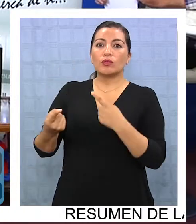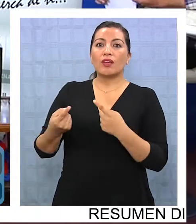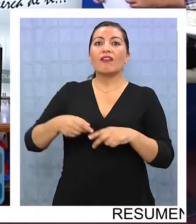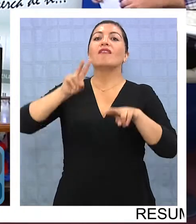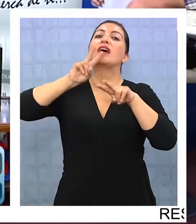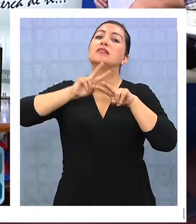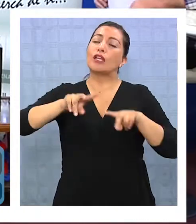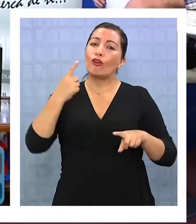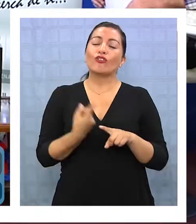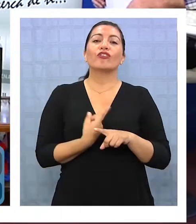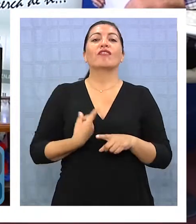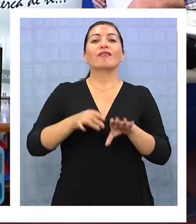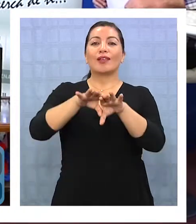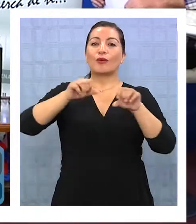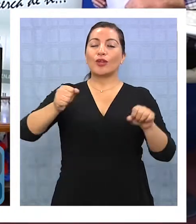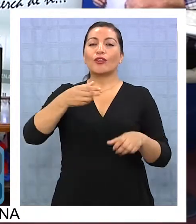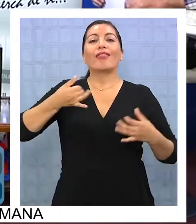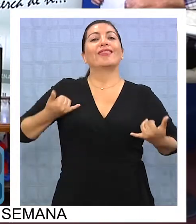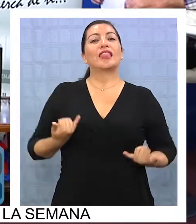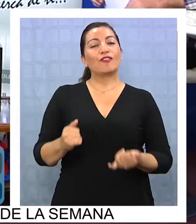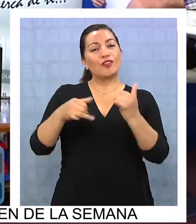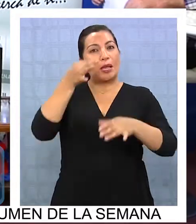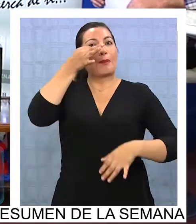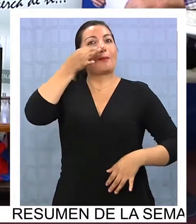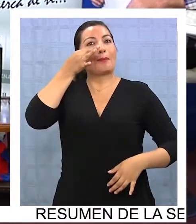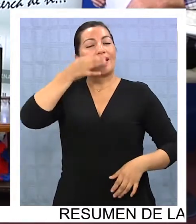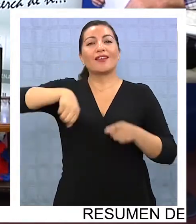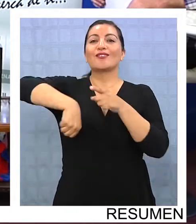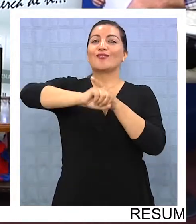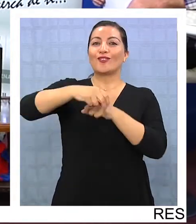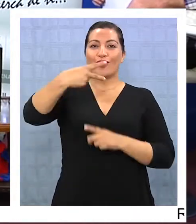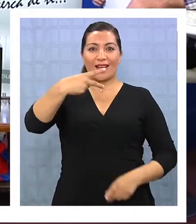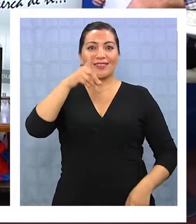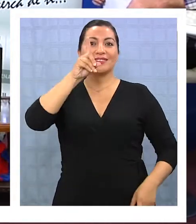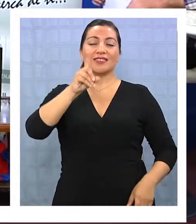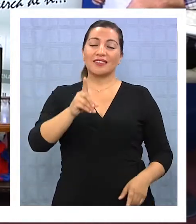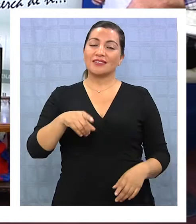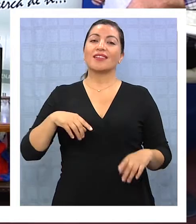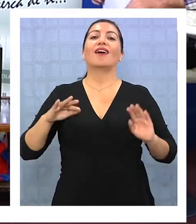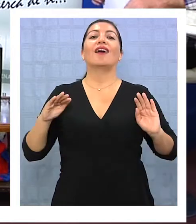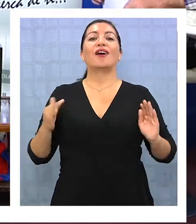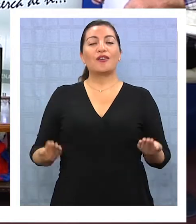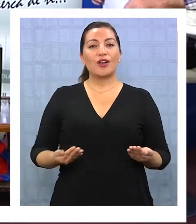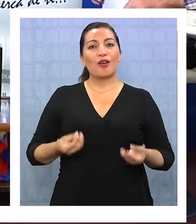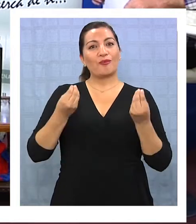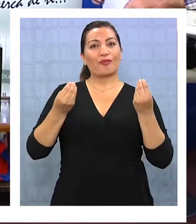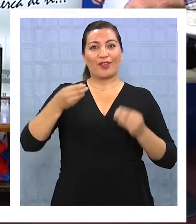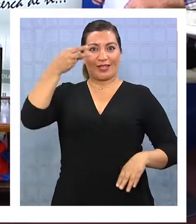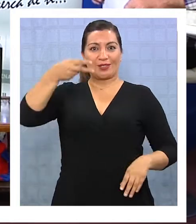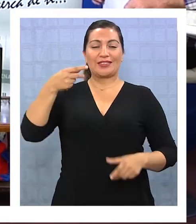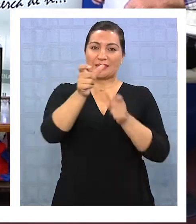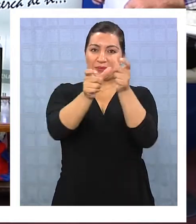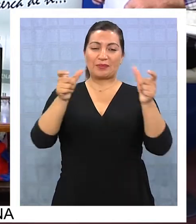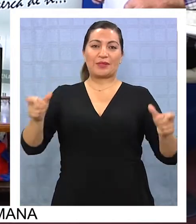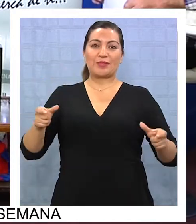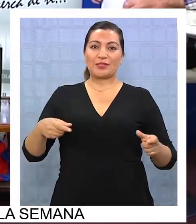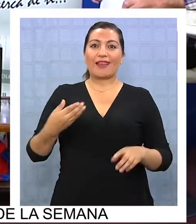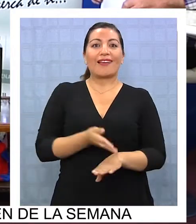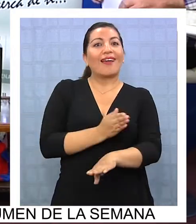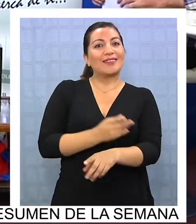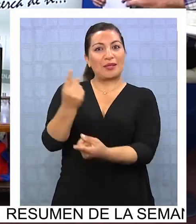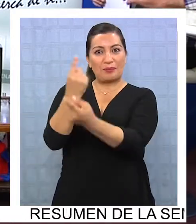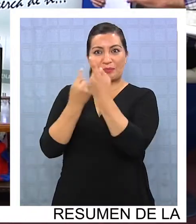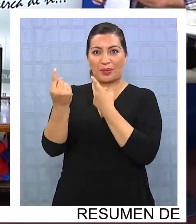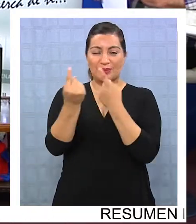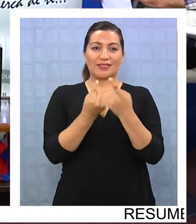hacer de nuevo este convenio, vamos a poder disfrutar del fútbol en HD, así que, bueno, ahora es una buena noticia para todos los que ya nos habían